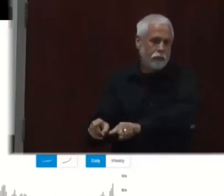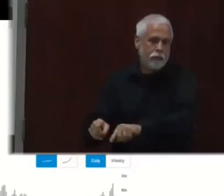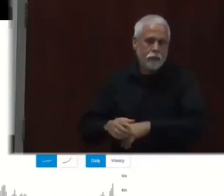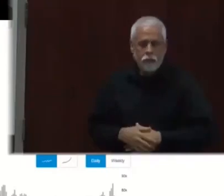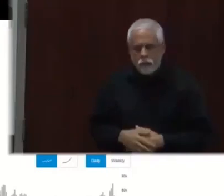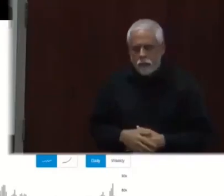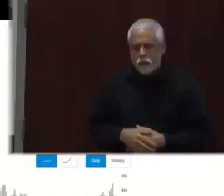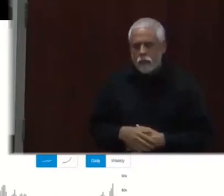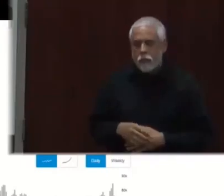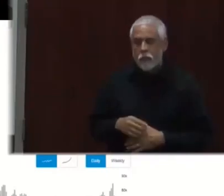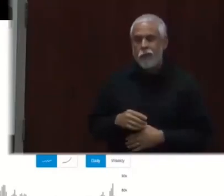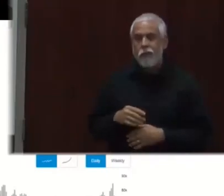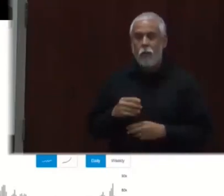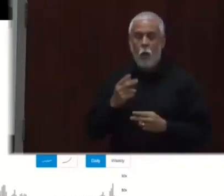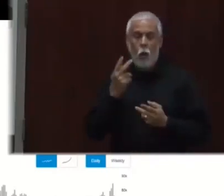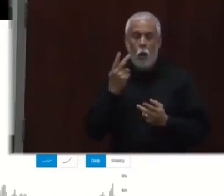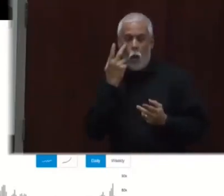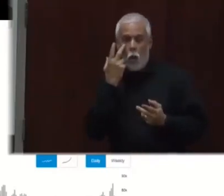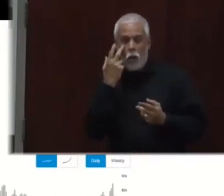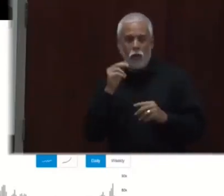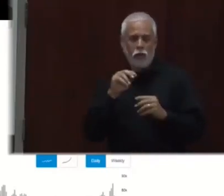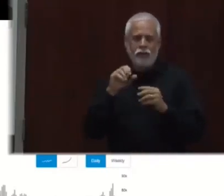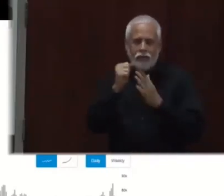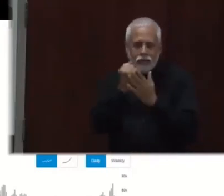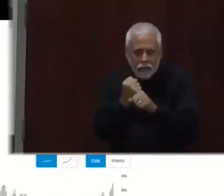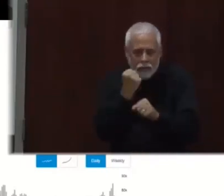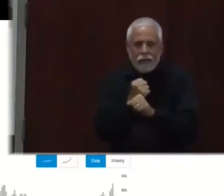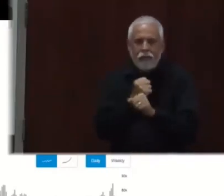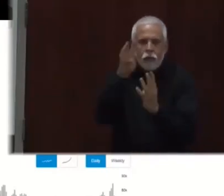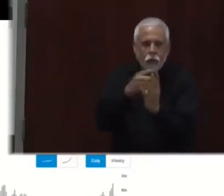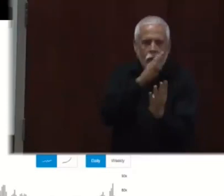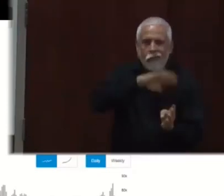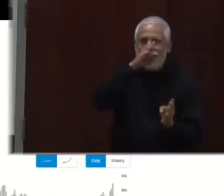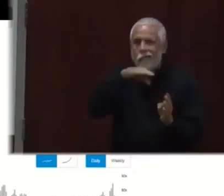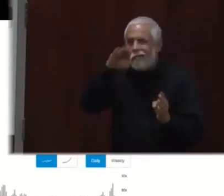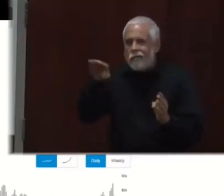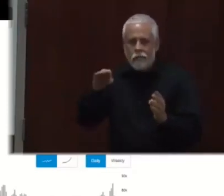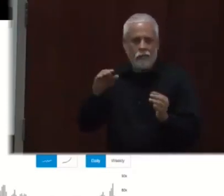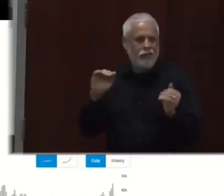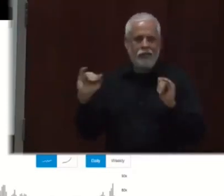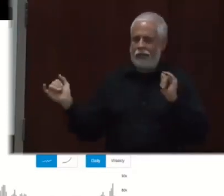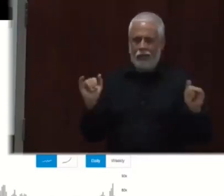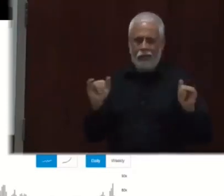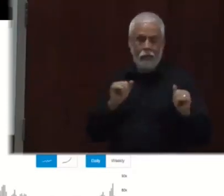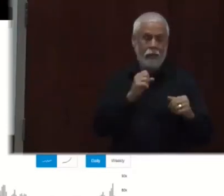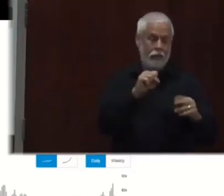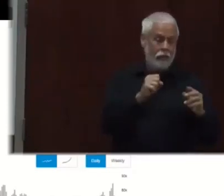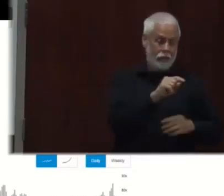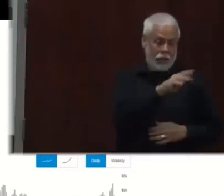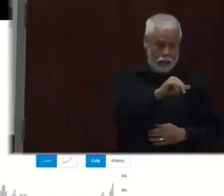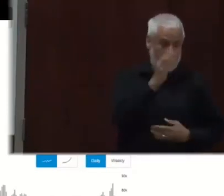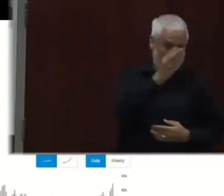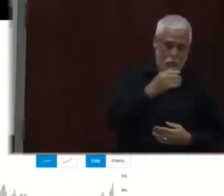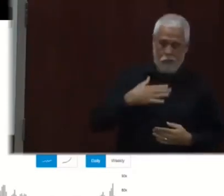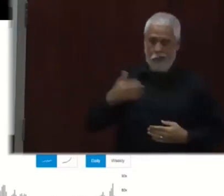nacionalmente, está sucediendo también localmente. Tenemos que estar conscientes de esto. Hemos pasado los 8